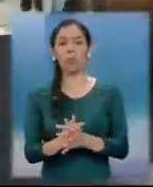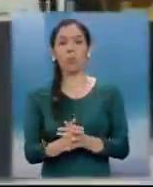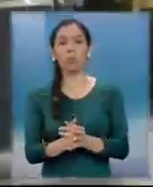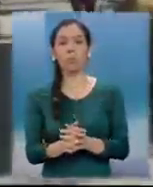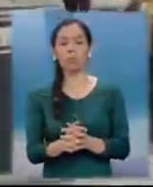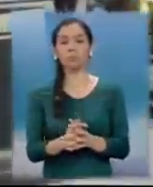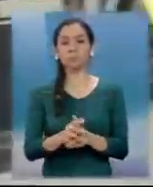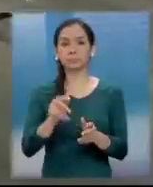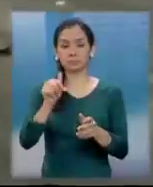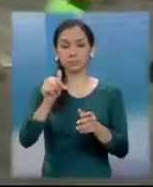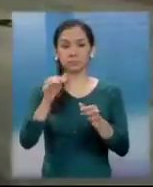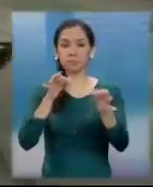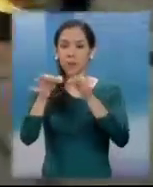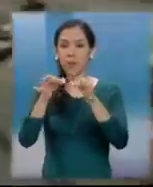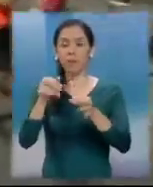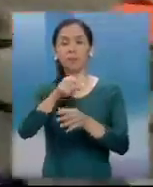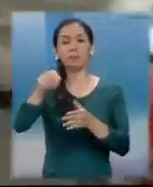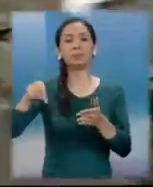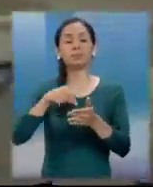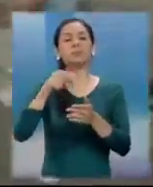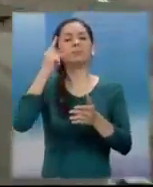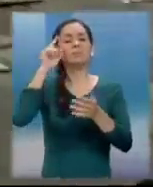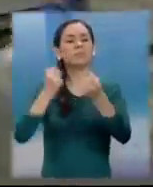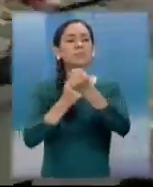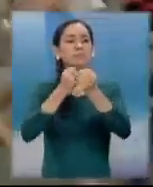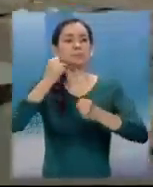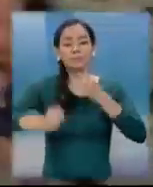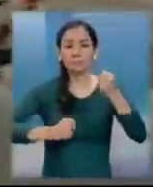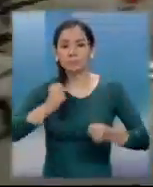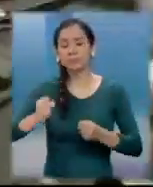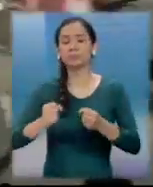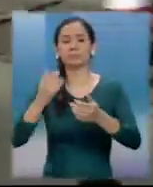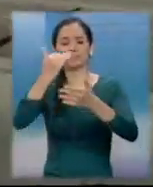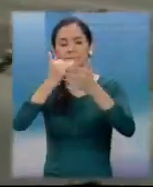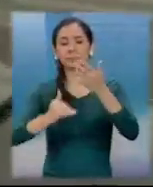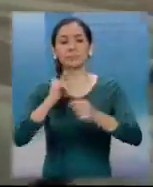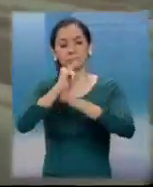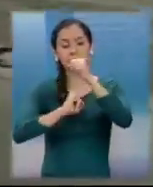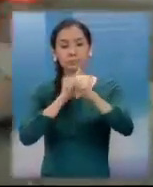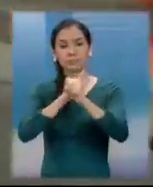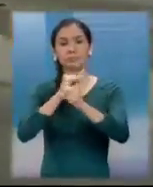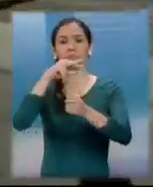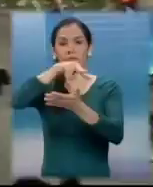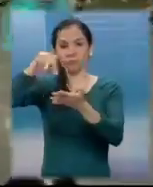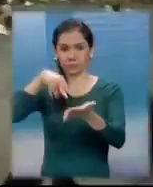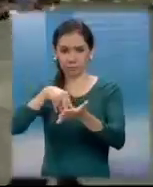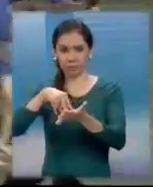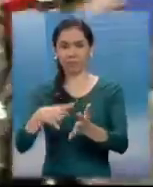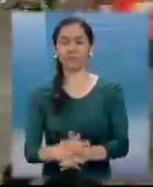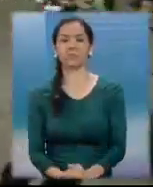salió a las calles a brindarle el apoyo a los atletas nacionales e internacionales.